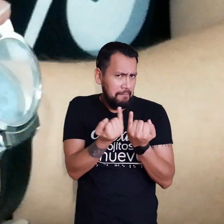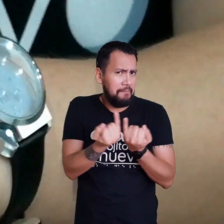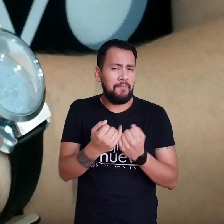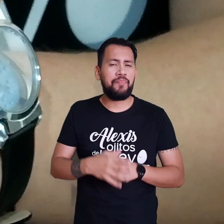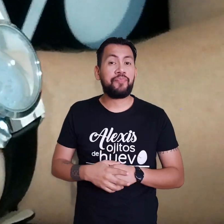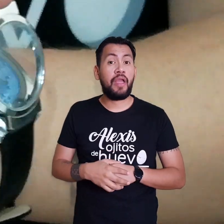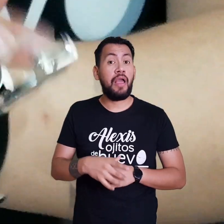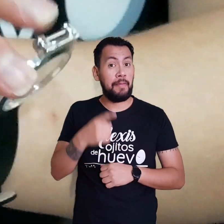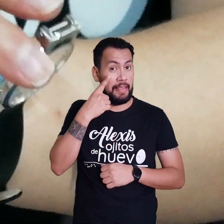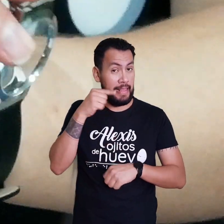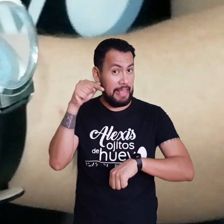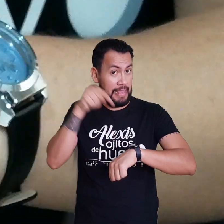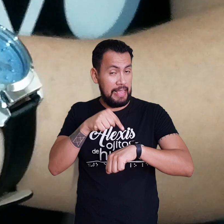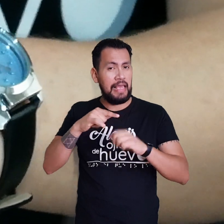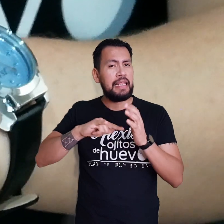El mil arrugas